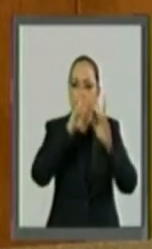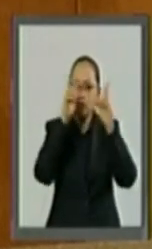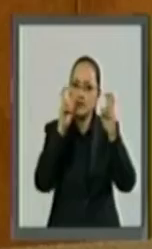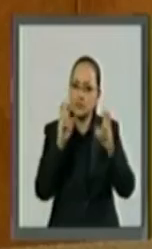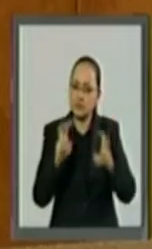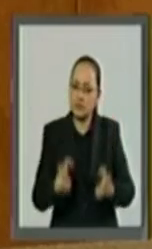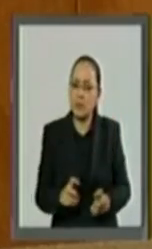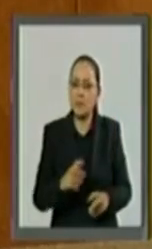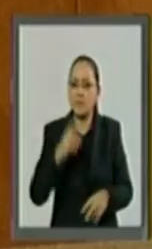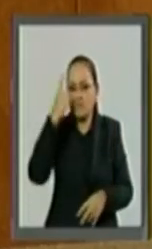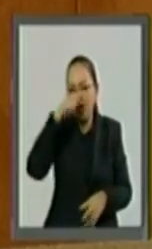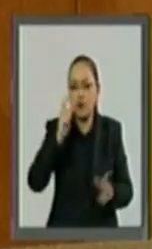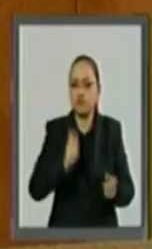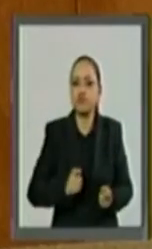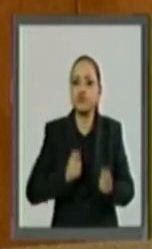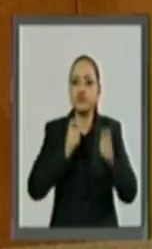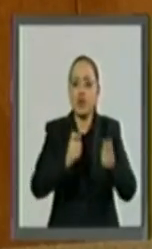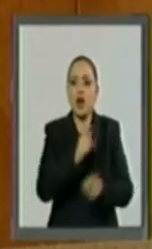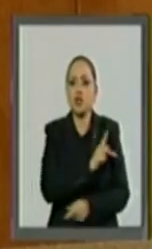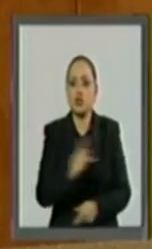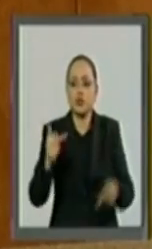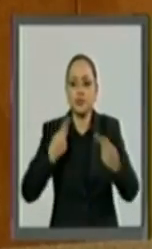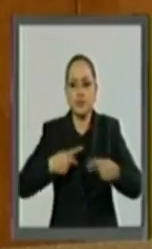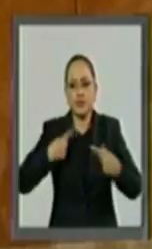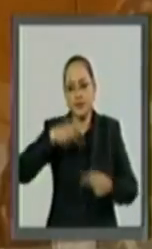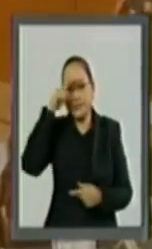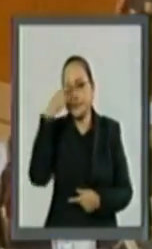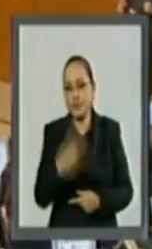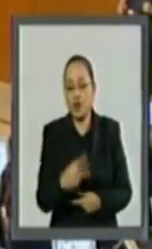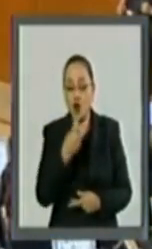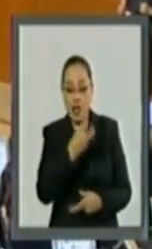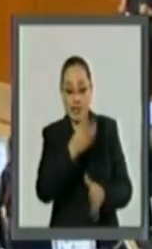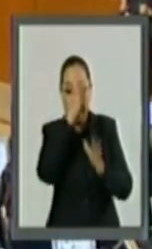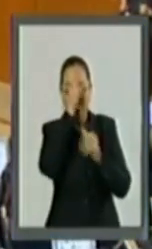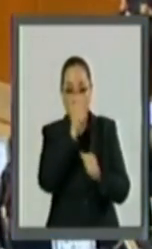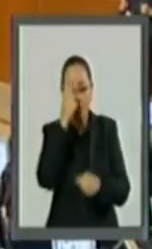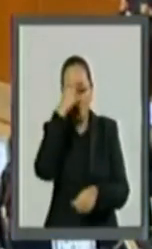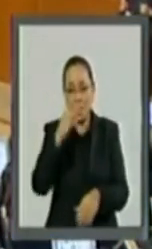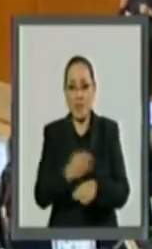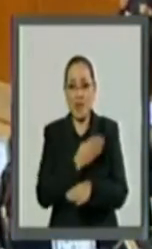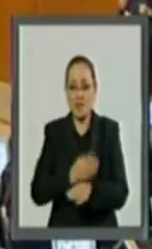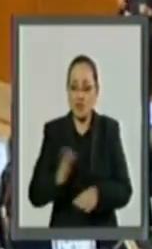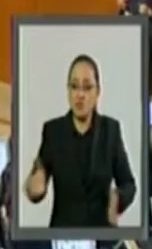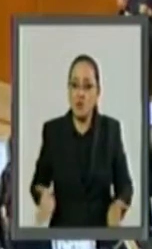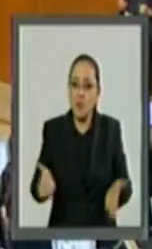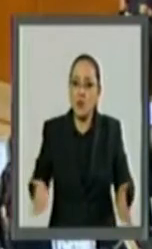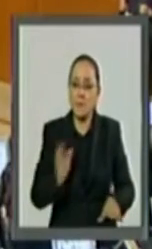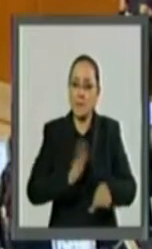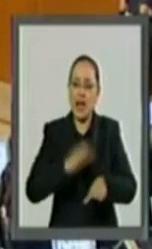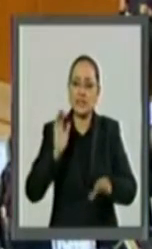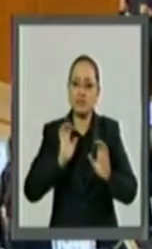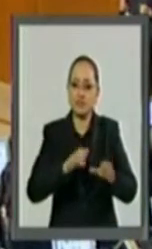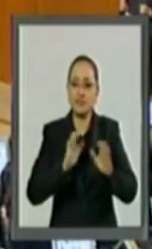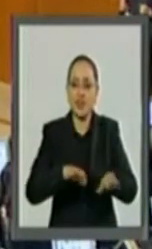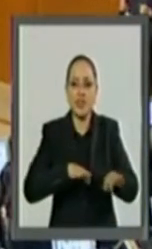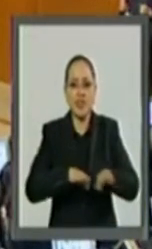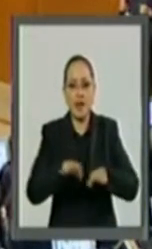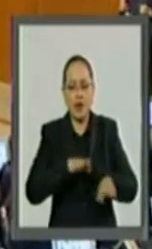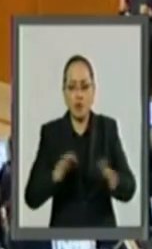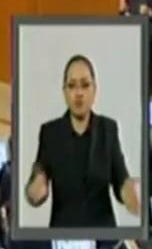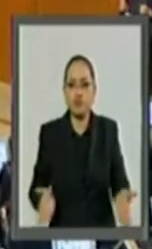entregar a los mexicanos un tratado que beneficie y que impulse el empleo y que impulse